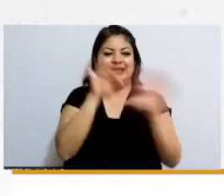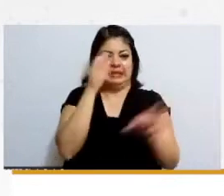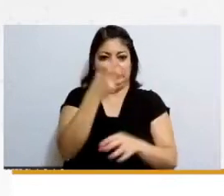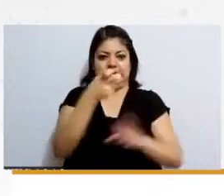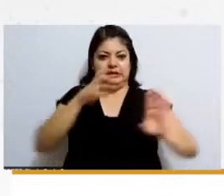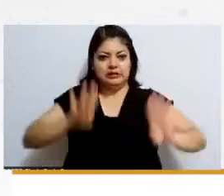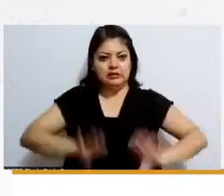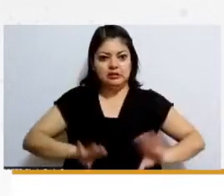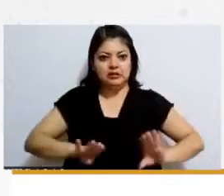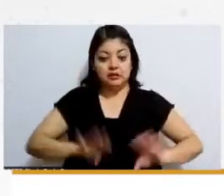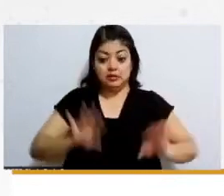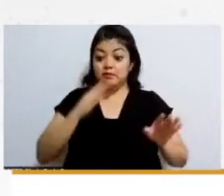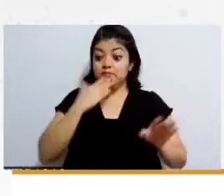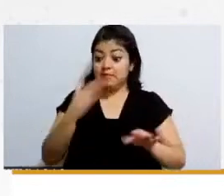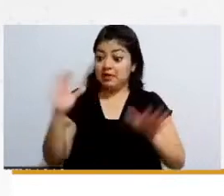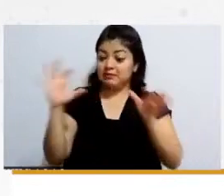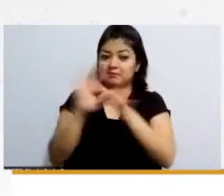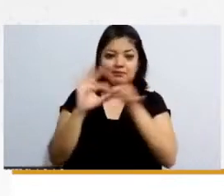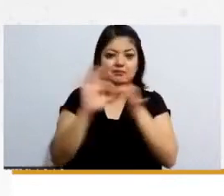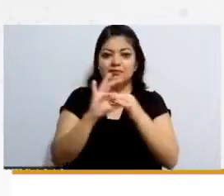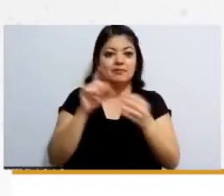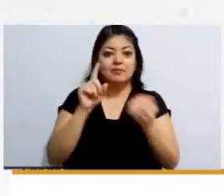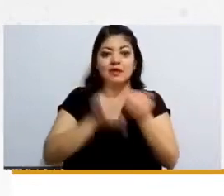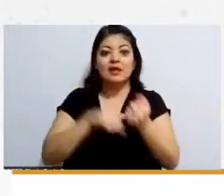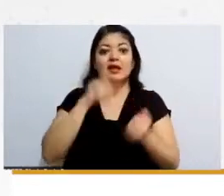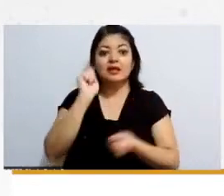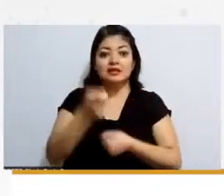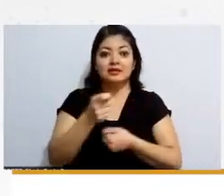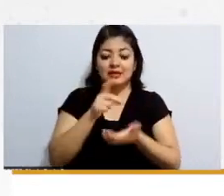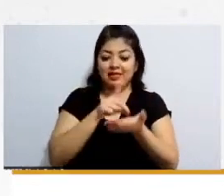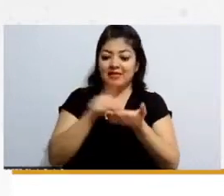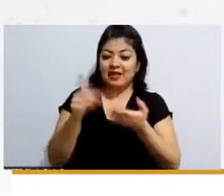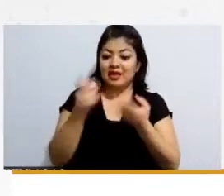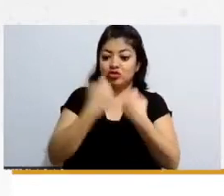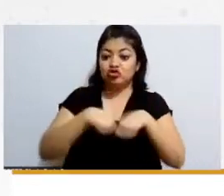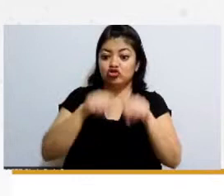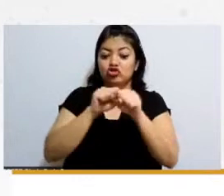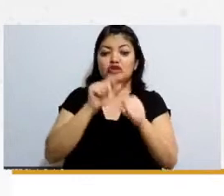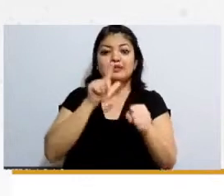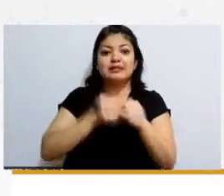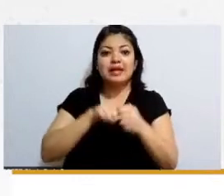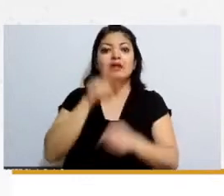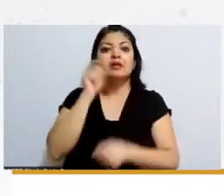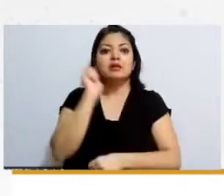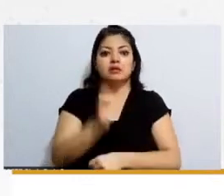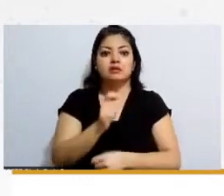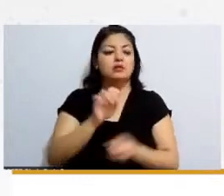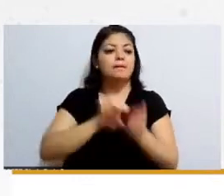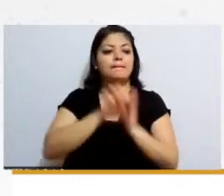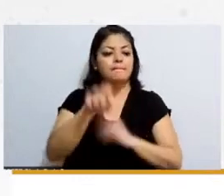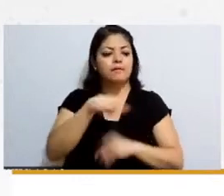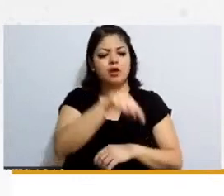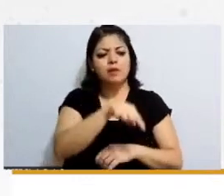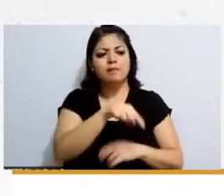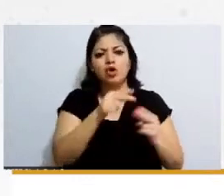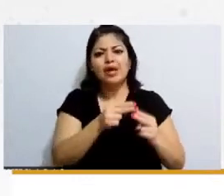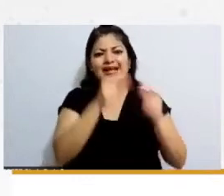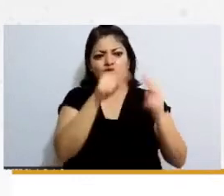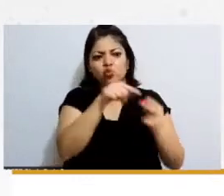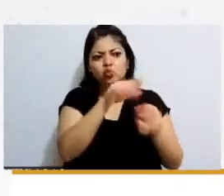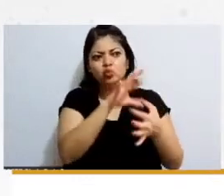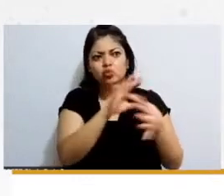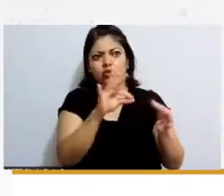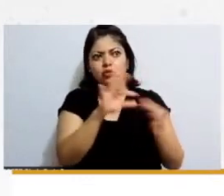relacionando y desde la perspectiva del derecho social también, un asunto lo podemos ver desde diferentes